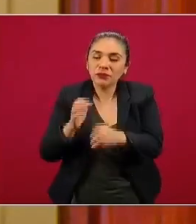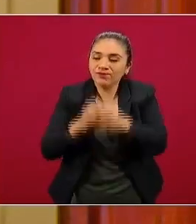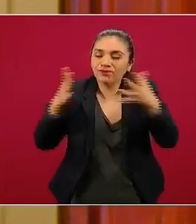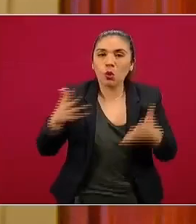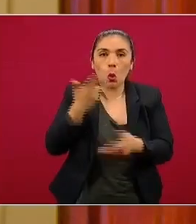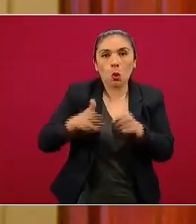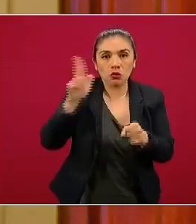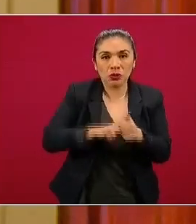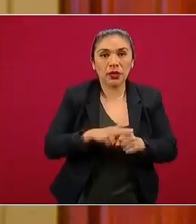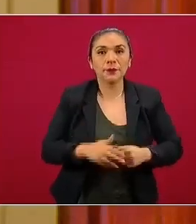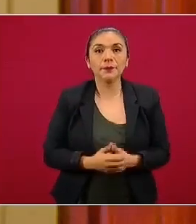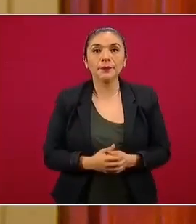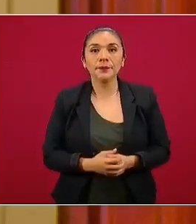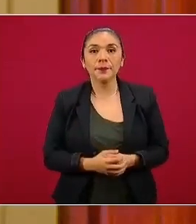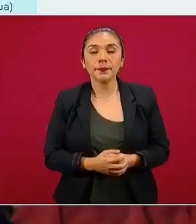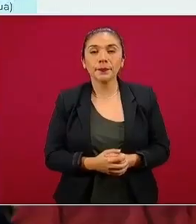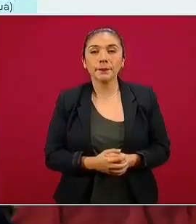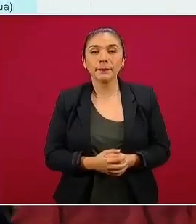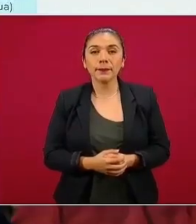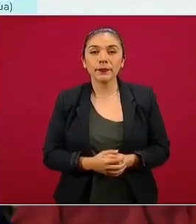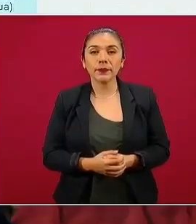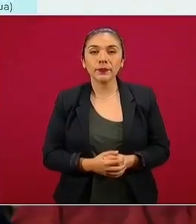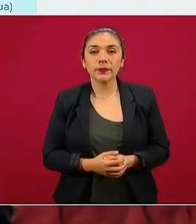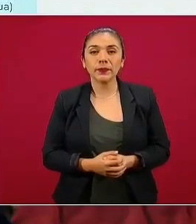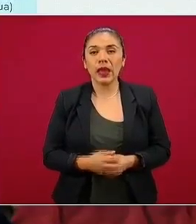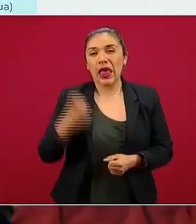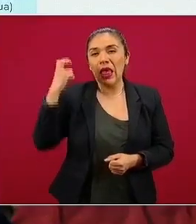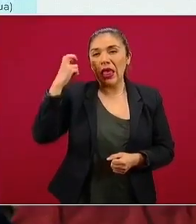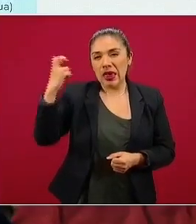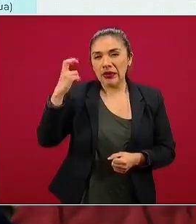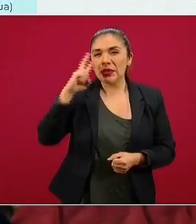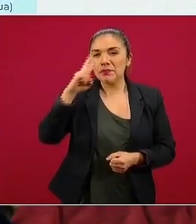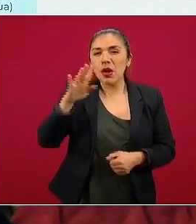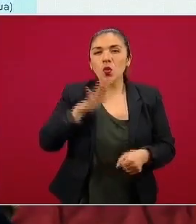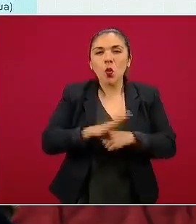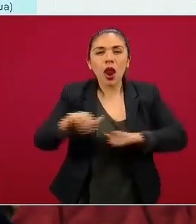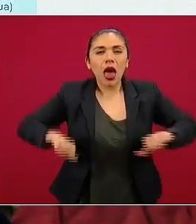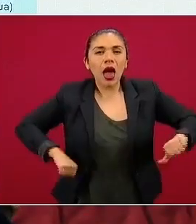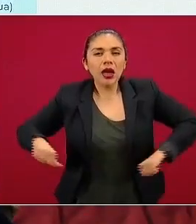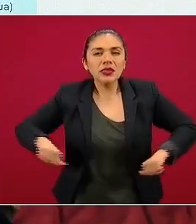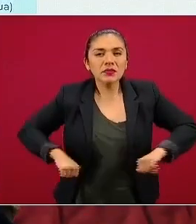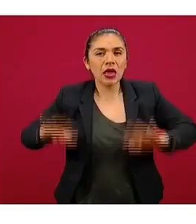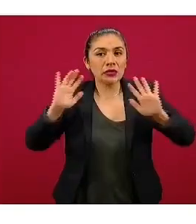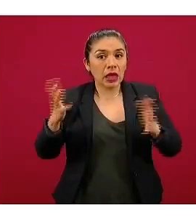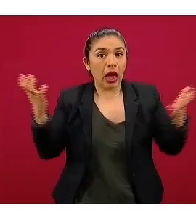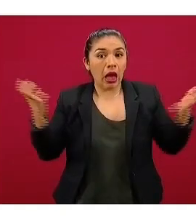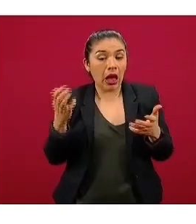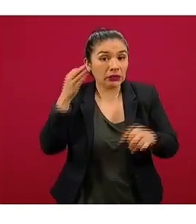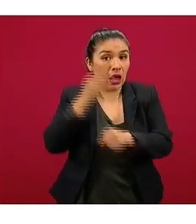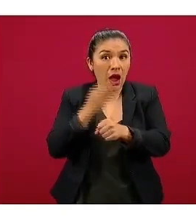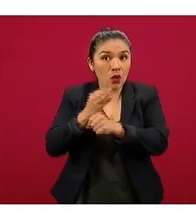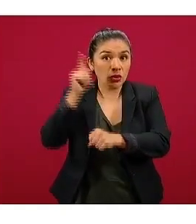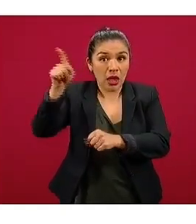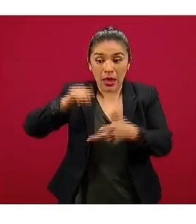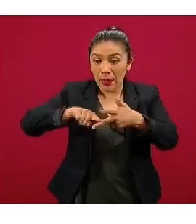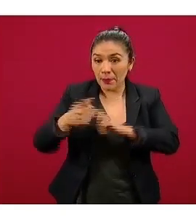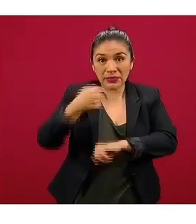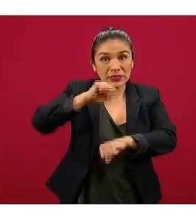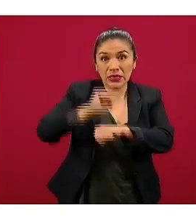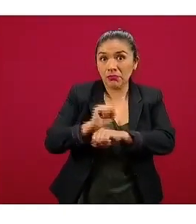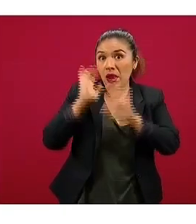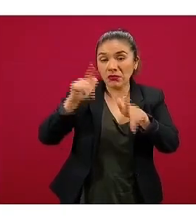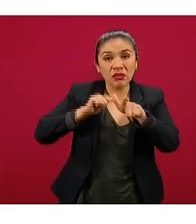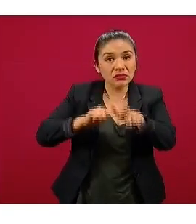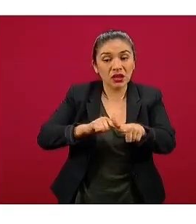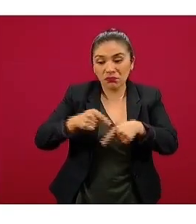vemos la siguiente, por favor. Aquí, precisamente, las actividades que están ya realizándose desde inicio de esta semana y